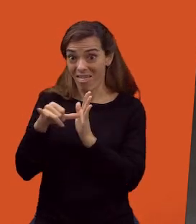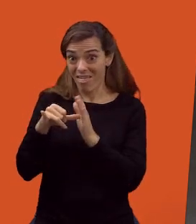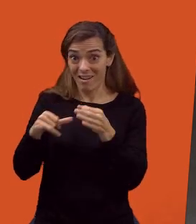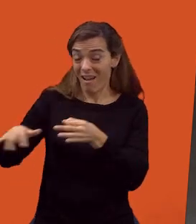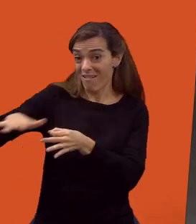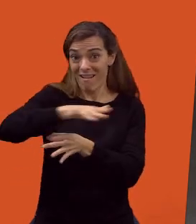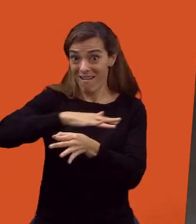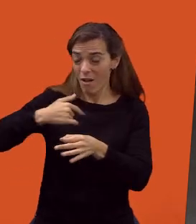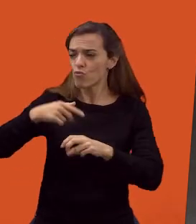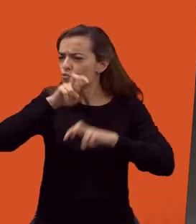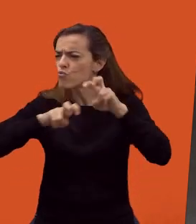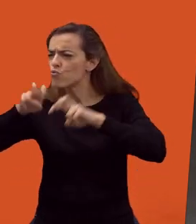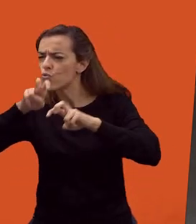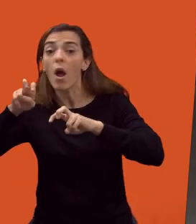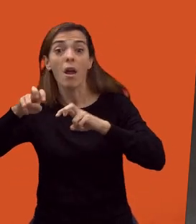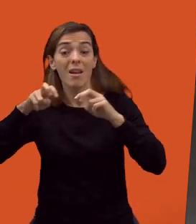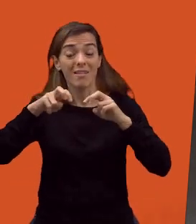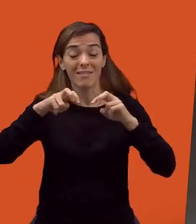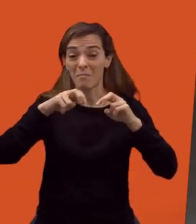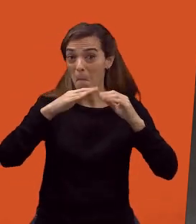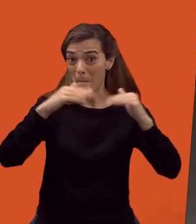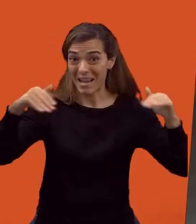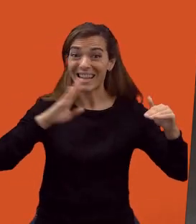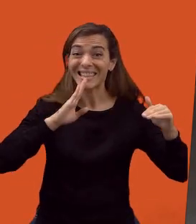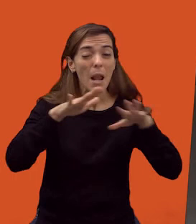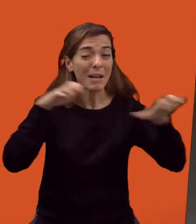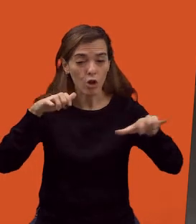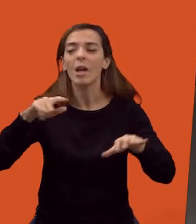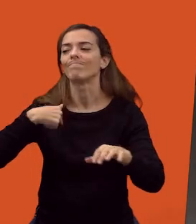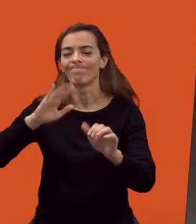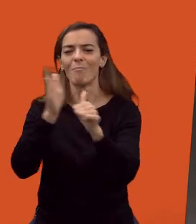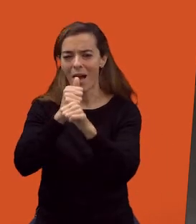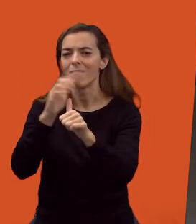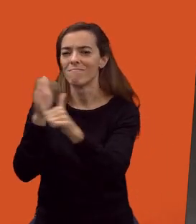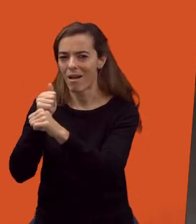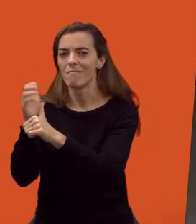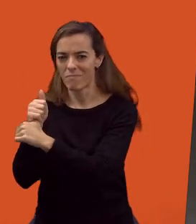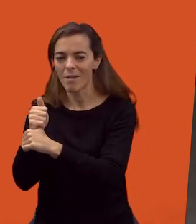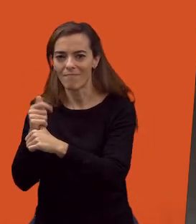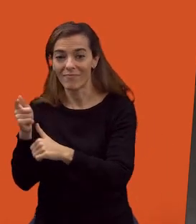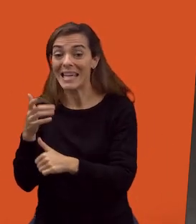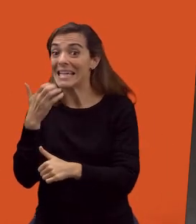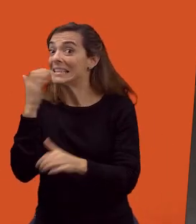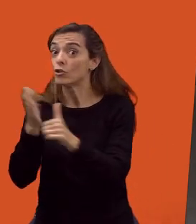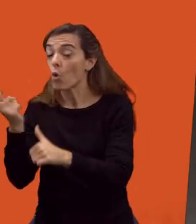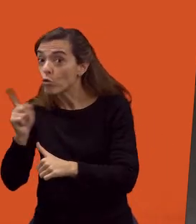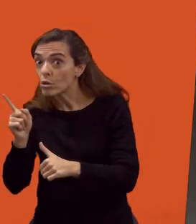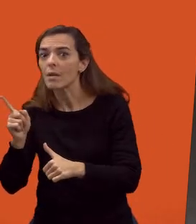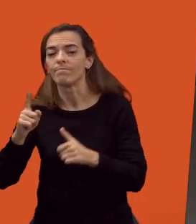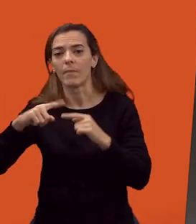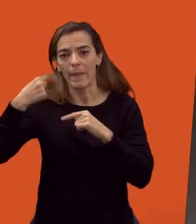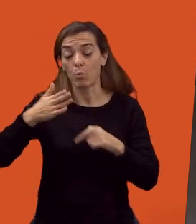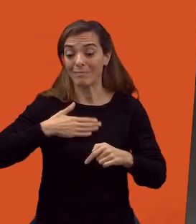y me encontré, pues la gran mayoría, y todos los que no encontré, pues los busqué en mi archivo, y